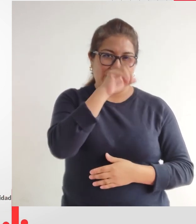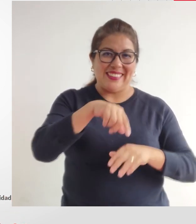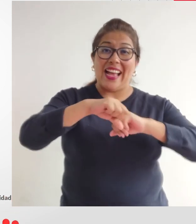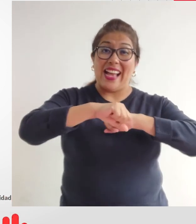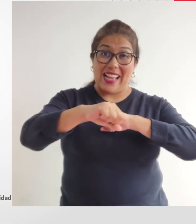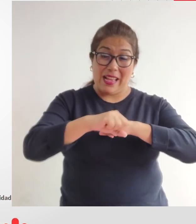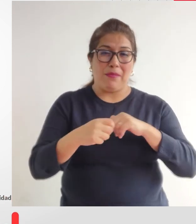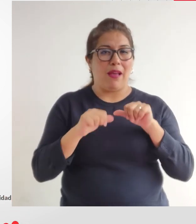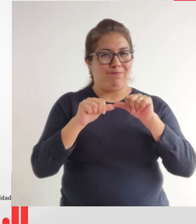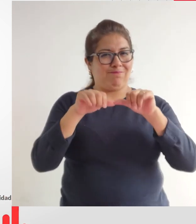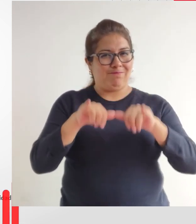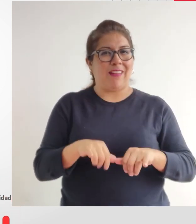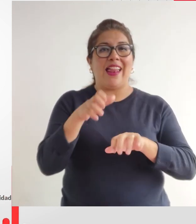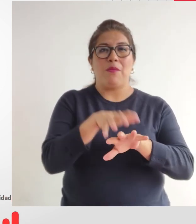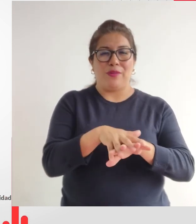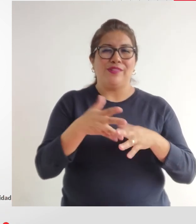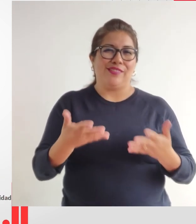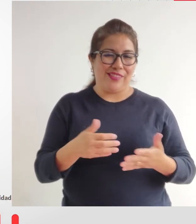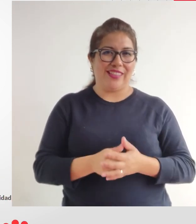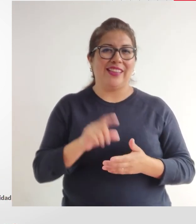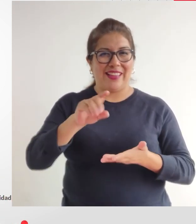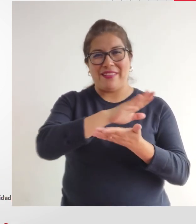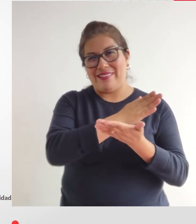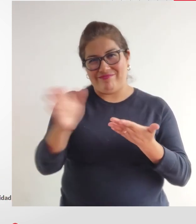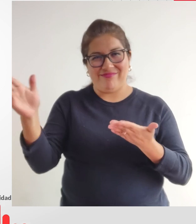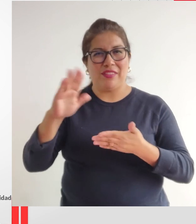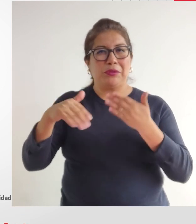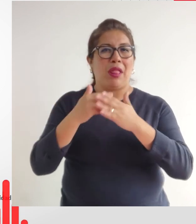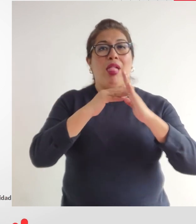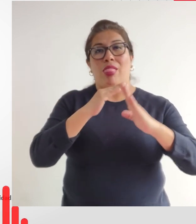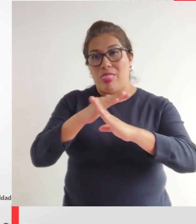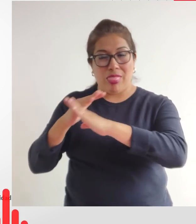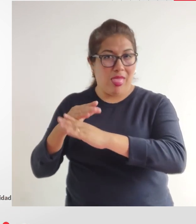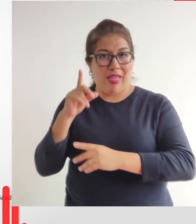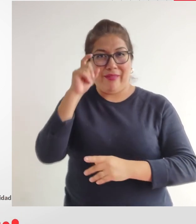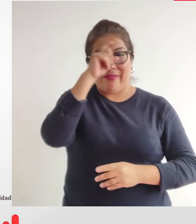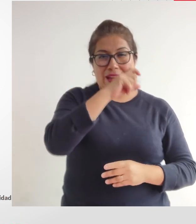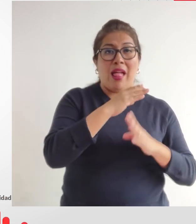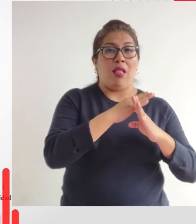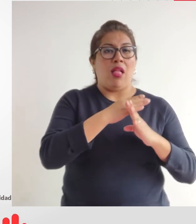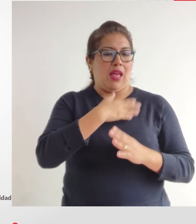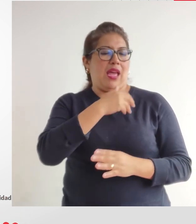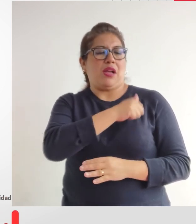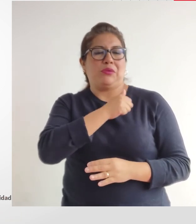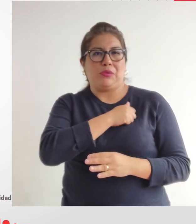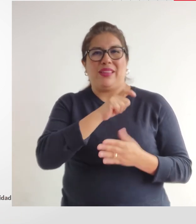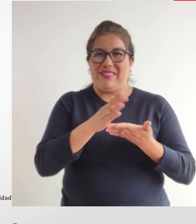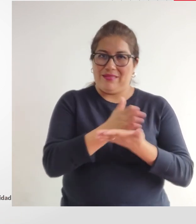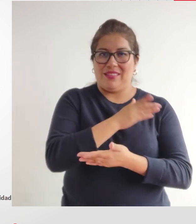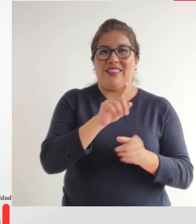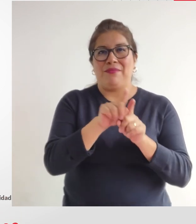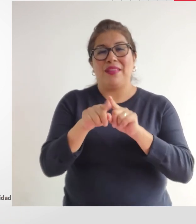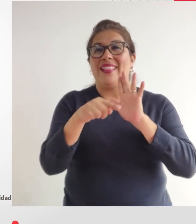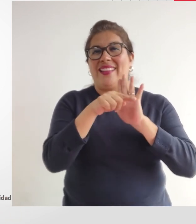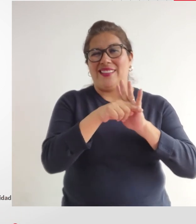esta campaña es eso ya tú lo has dicho derribar todas las barreras especialmente las actitudinales claro